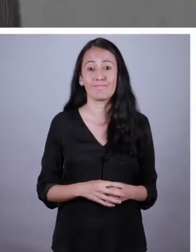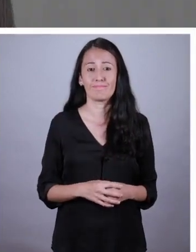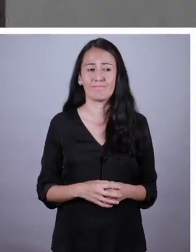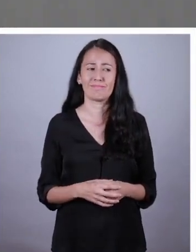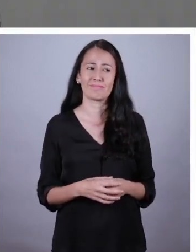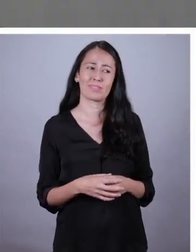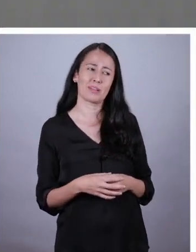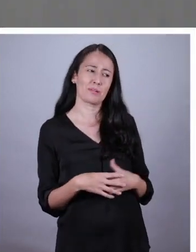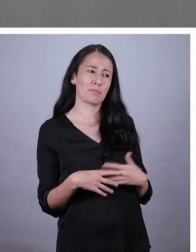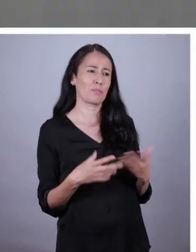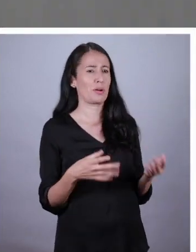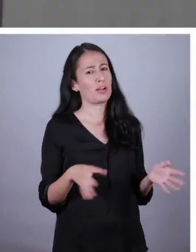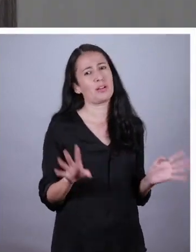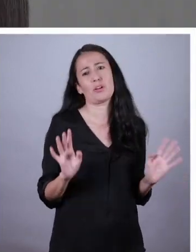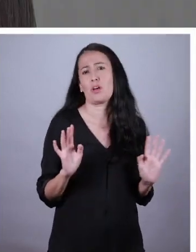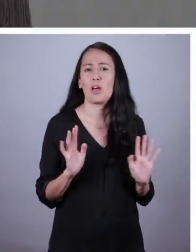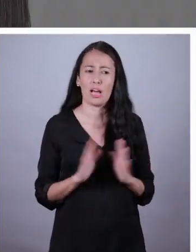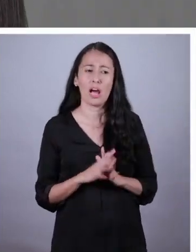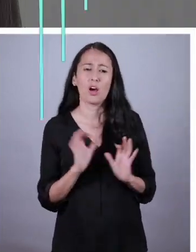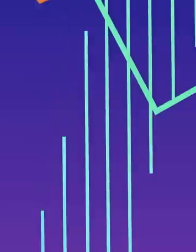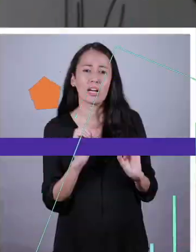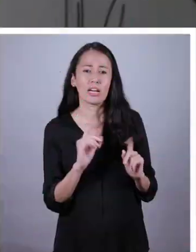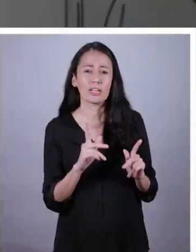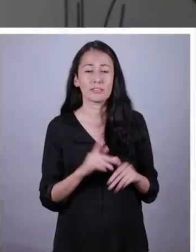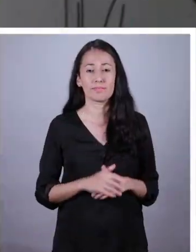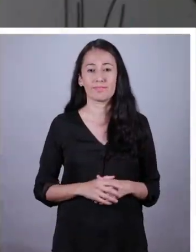Bueno, eso ya te lo inventaste pero te lo voy a dejar pasar